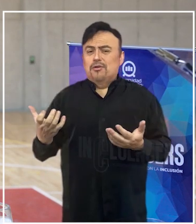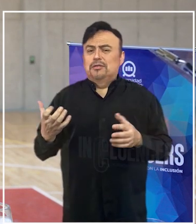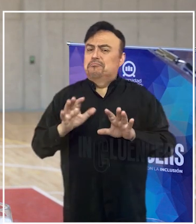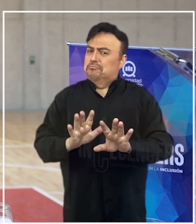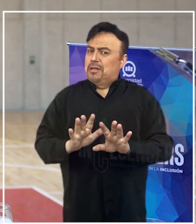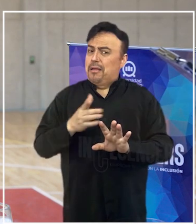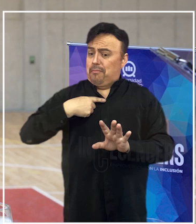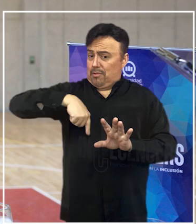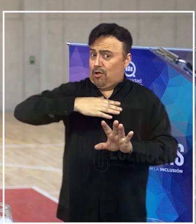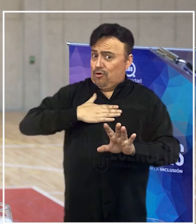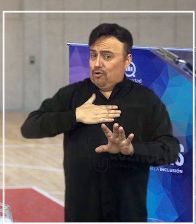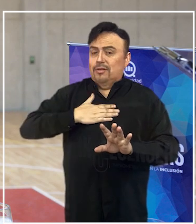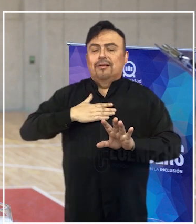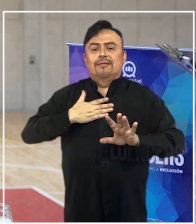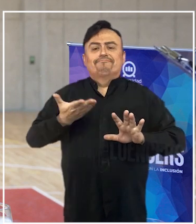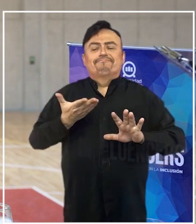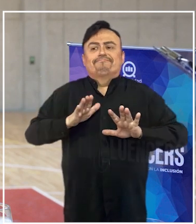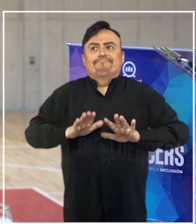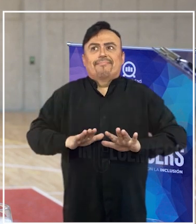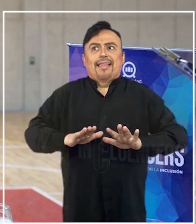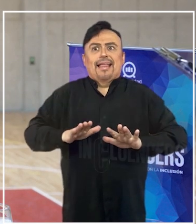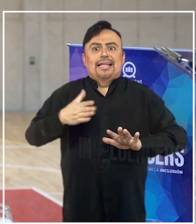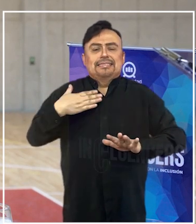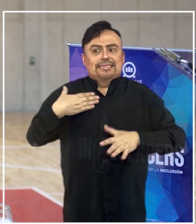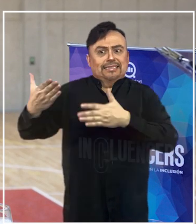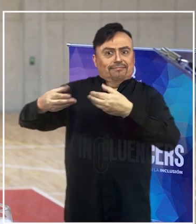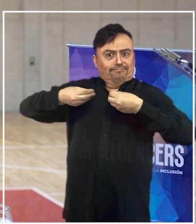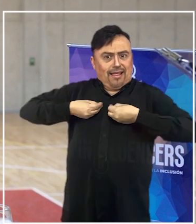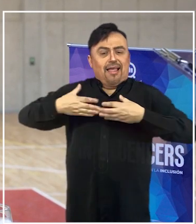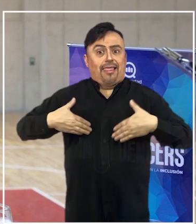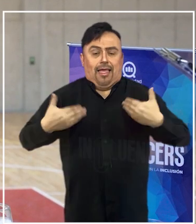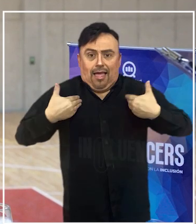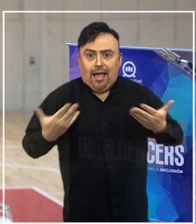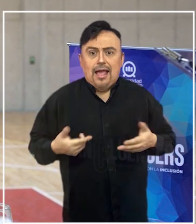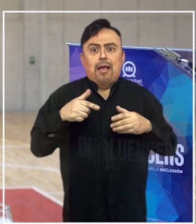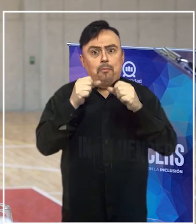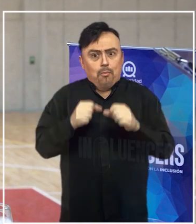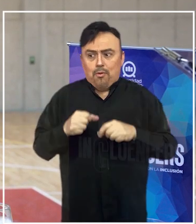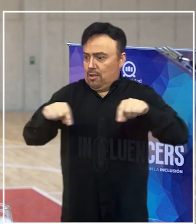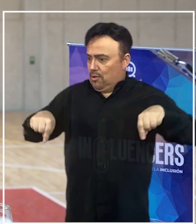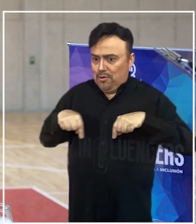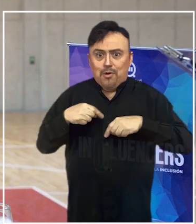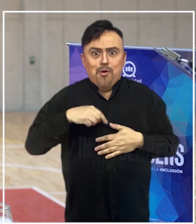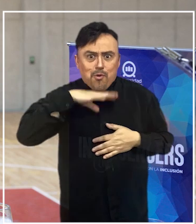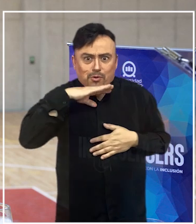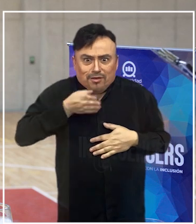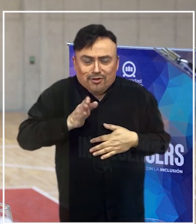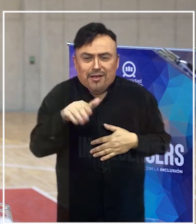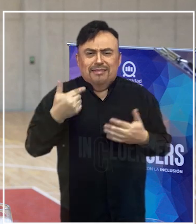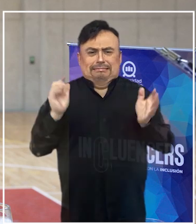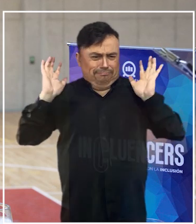para nosotros van a quedar como un tremendo incentivo. El poder seguir utilizando este parque para el desarrollo de